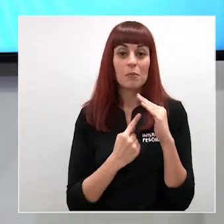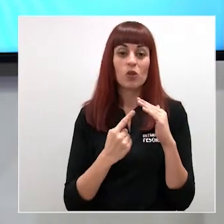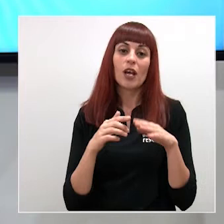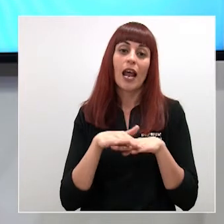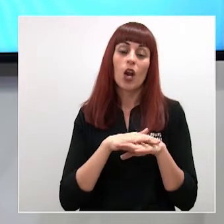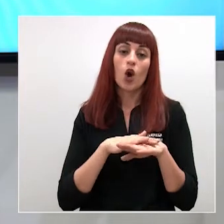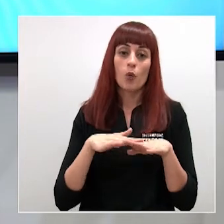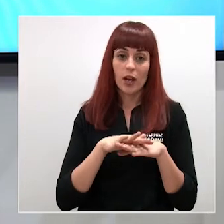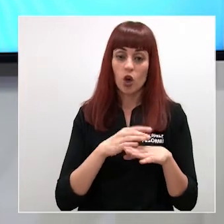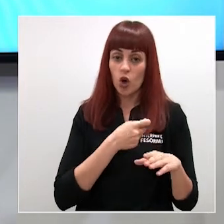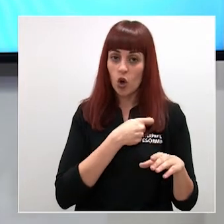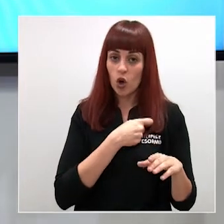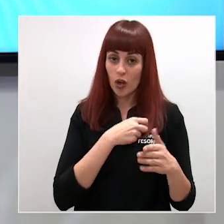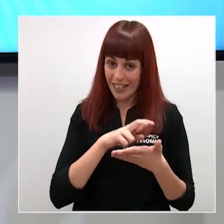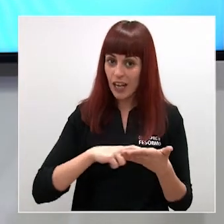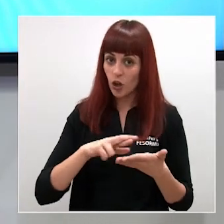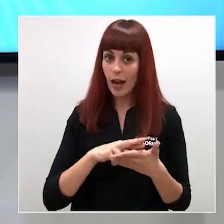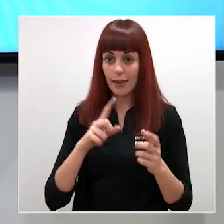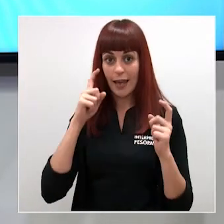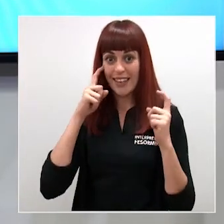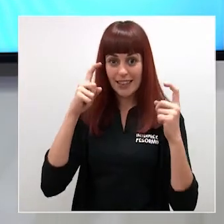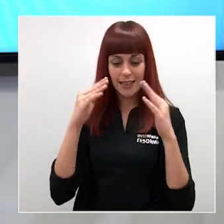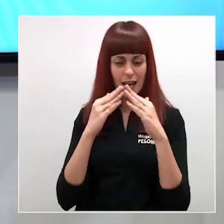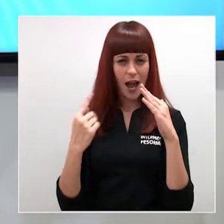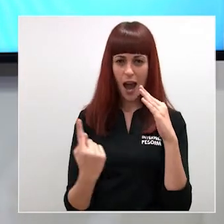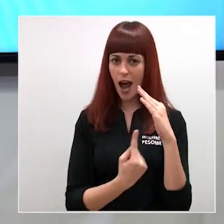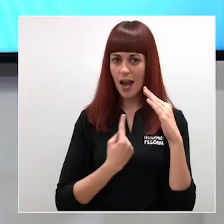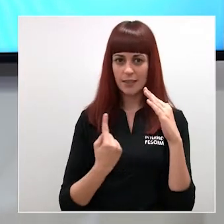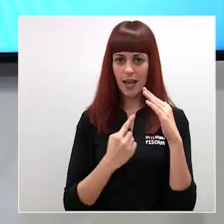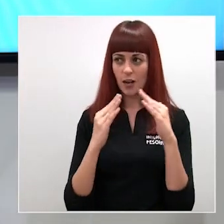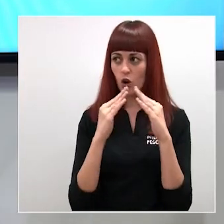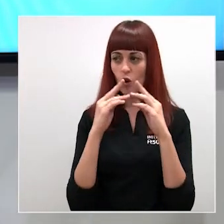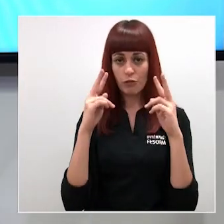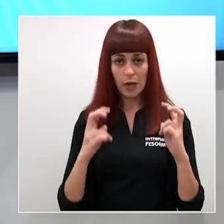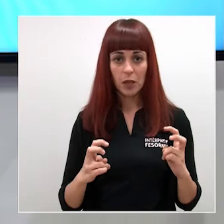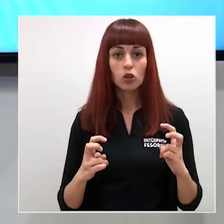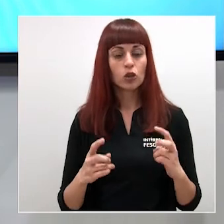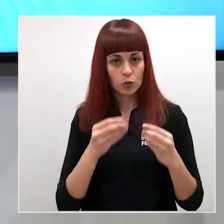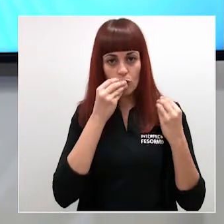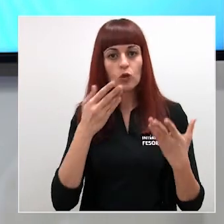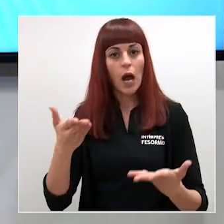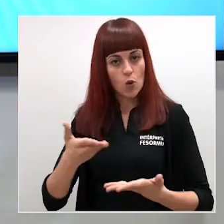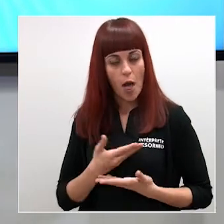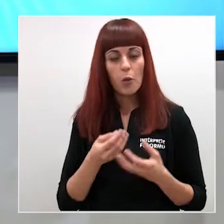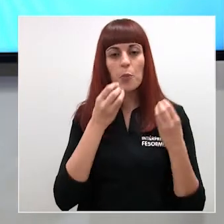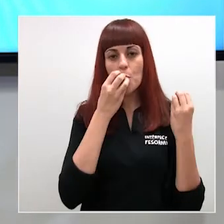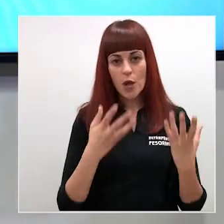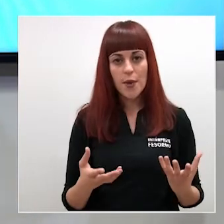regional de enseguida intentar aislar la región y el confinamiento nos ha venido muy bien pero